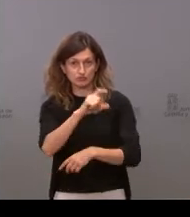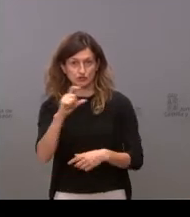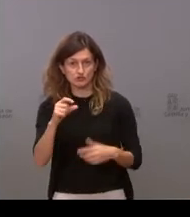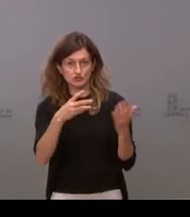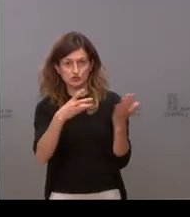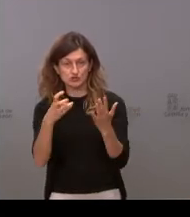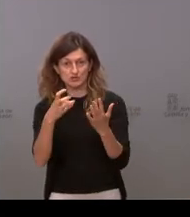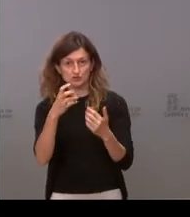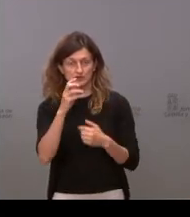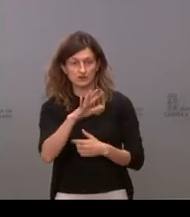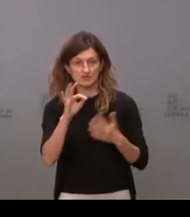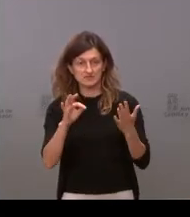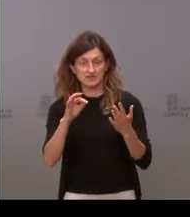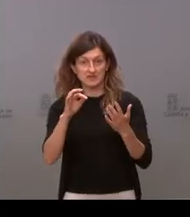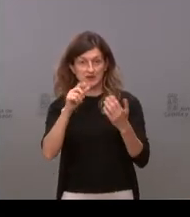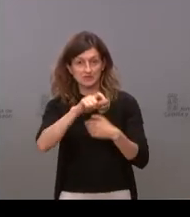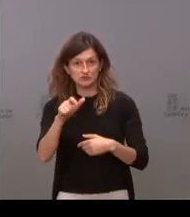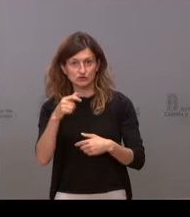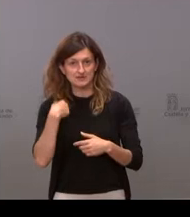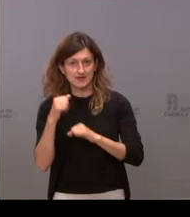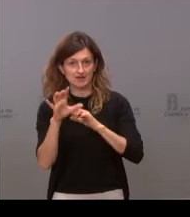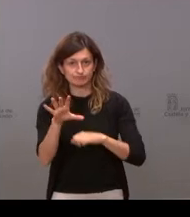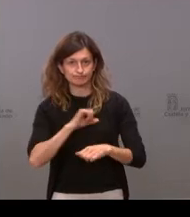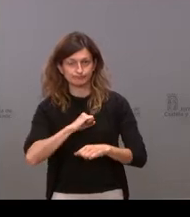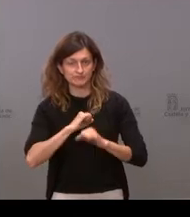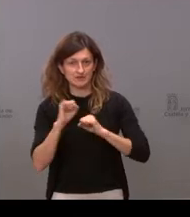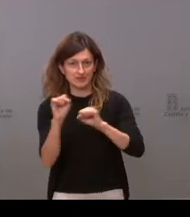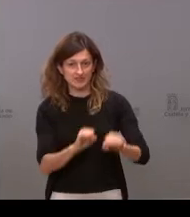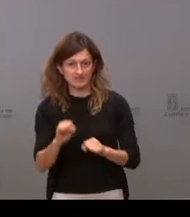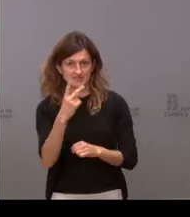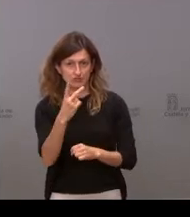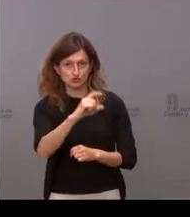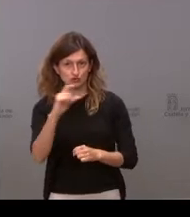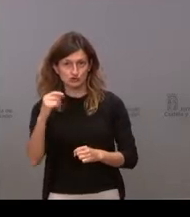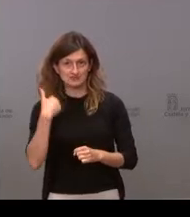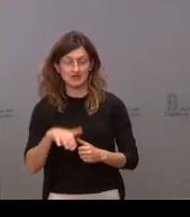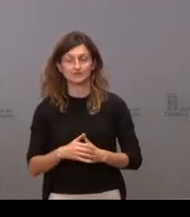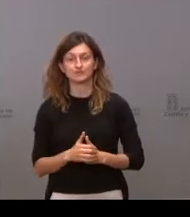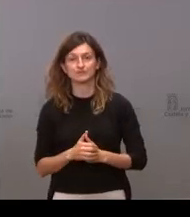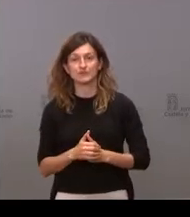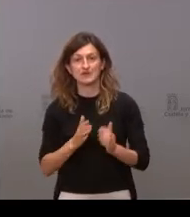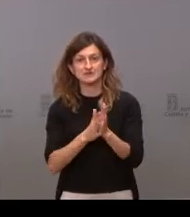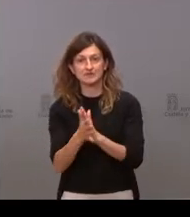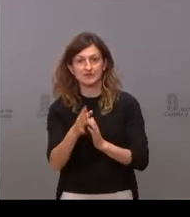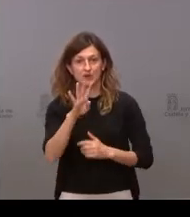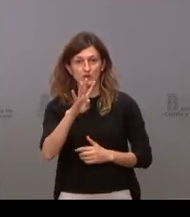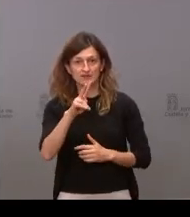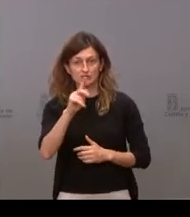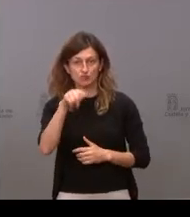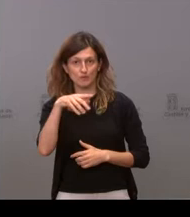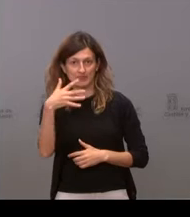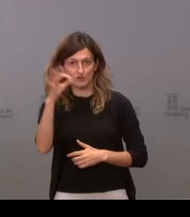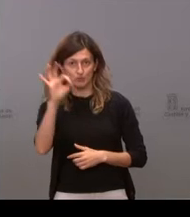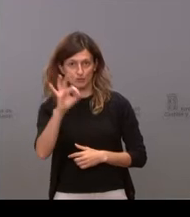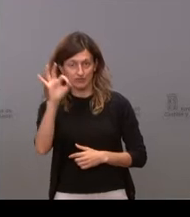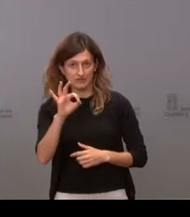892.507 personas están inmunizadas, decir, tienen ya las dos dosis. Esto supone un 42,5%